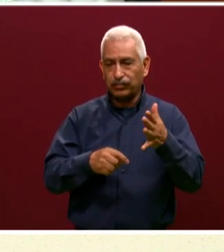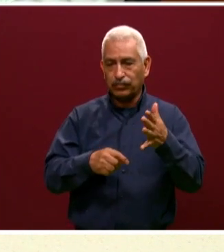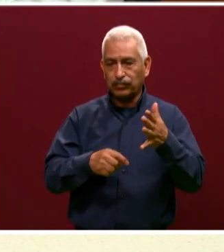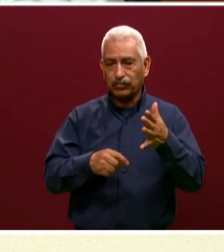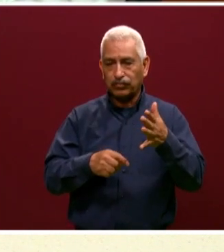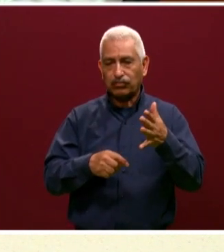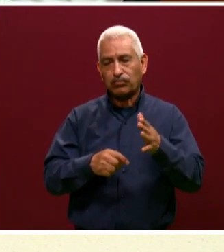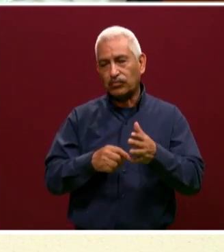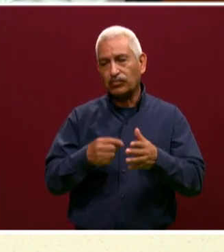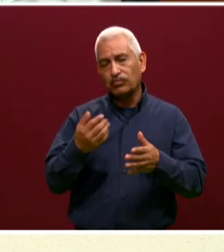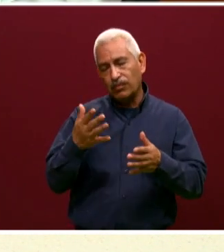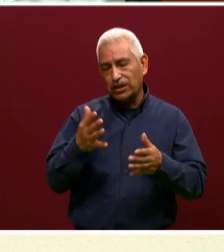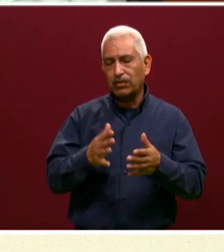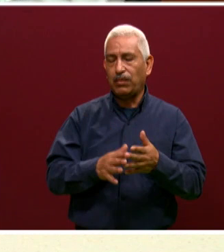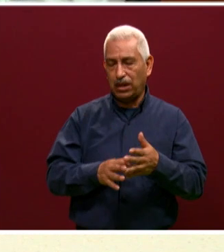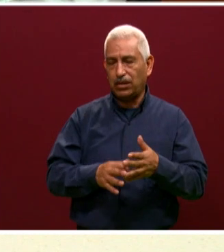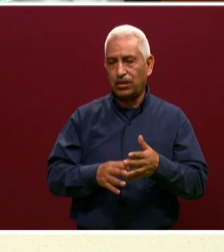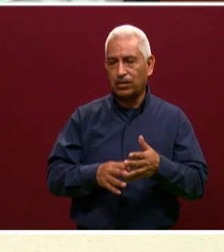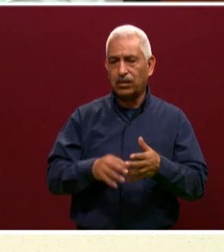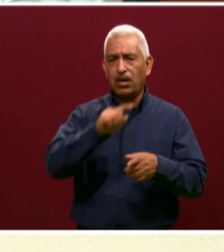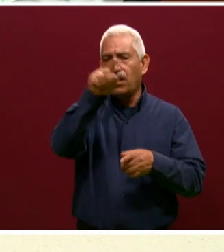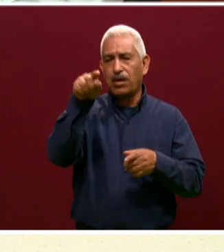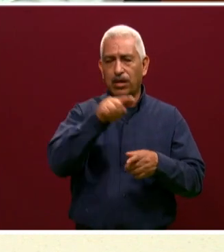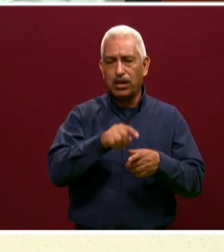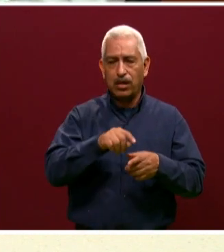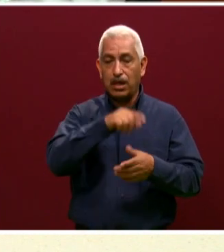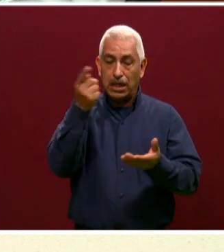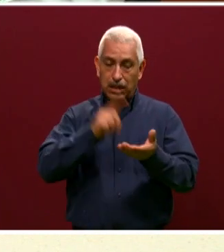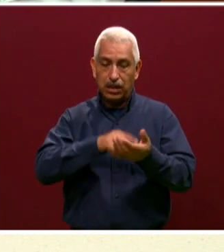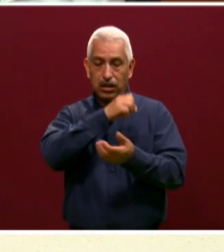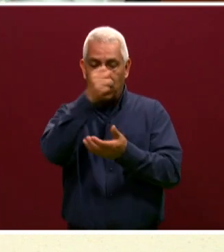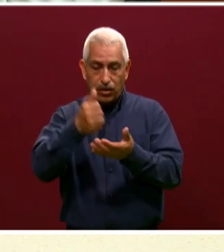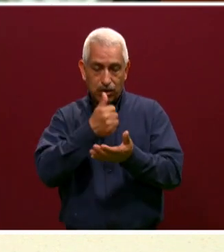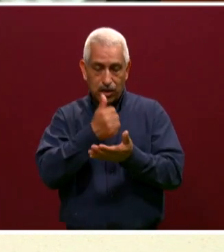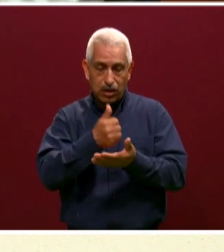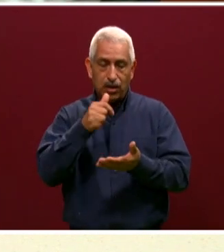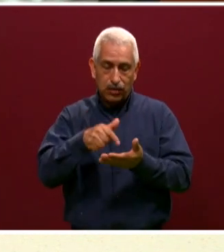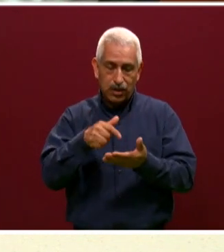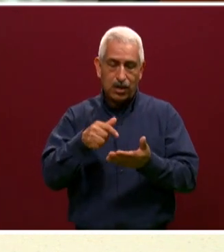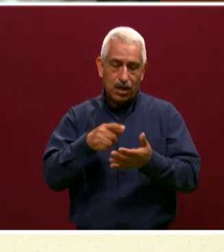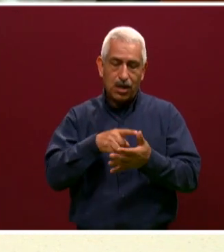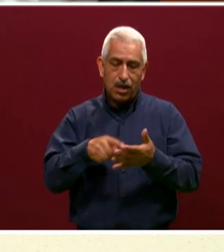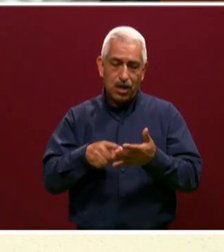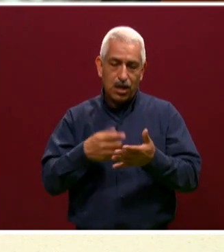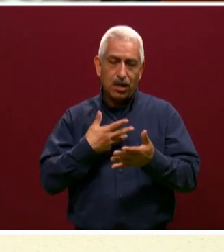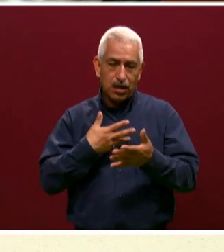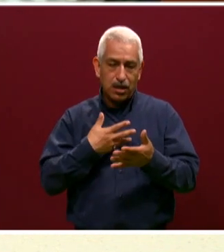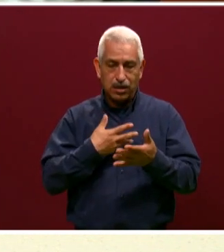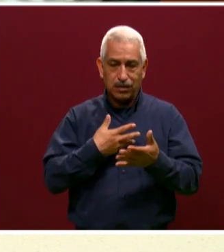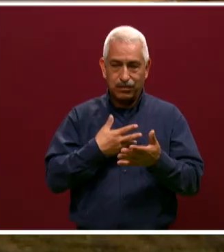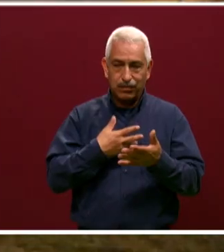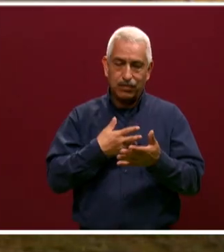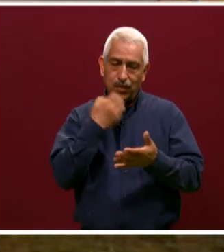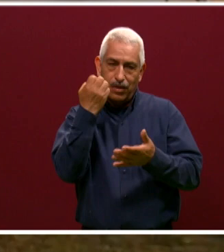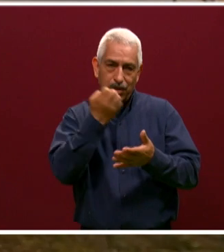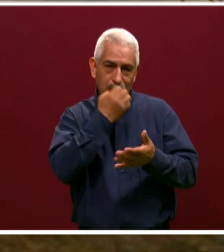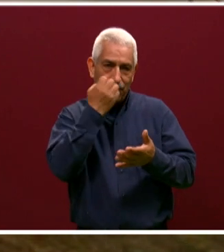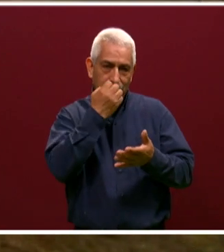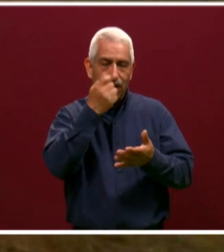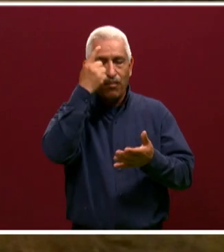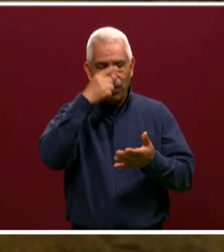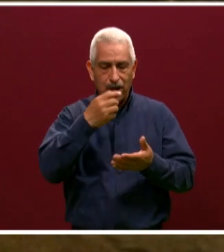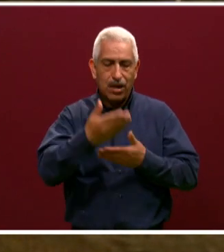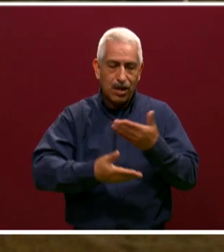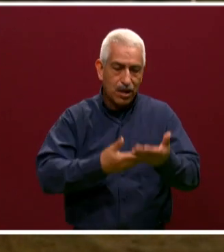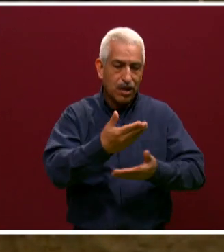Francisco. En San Francisco de Tremivocán. O sea, tenemos un espacio muy amplio para darle un servicio a la